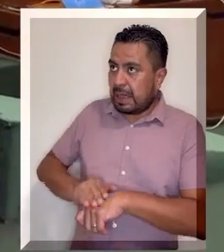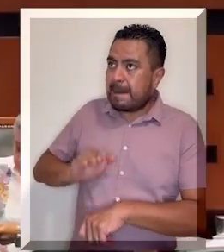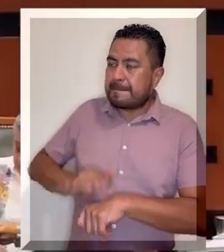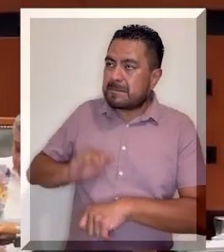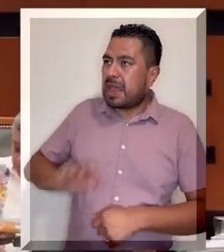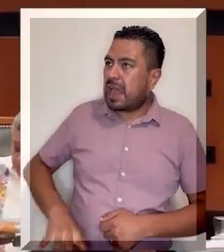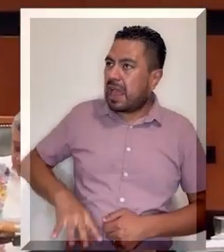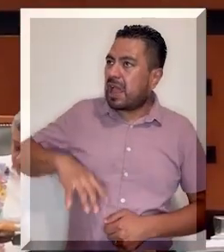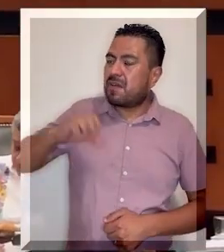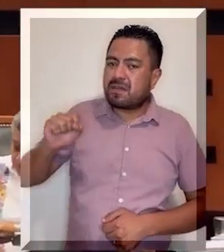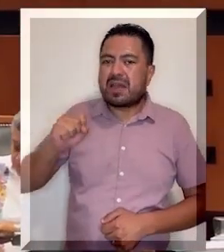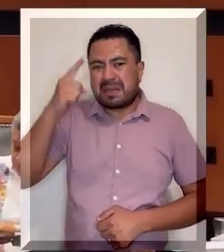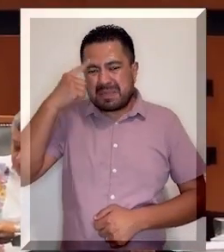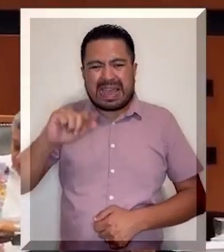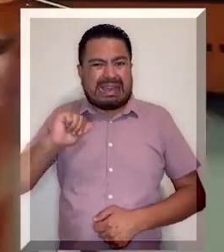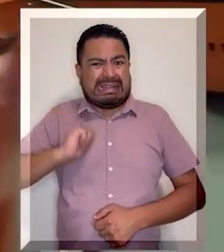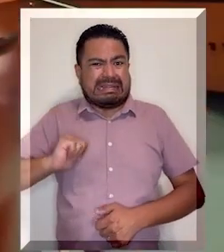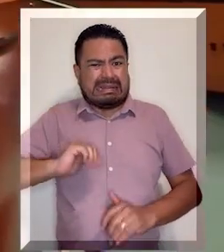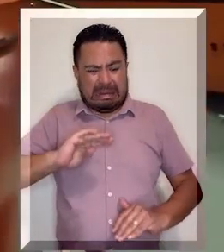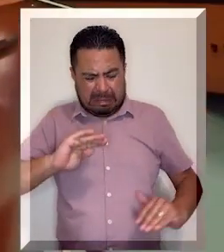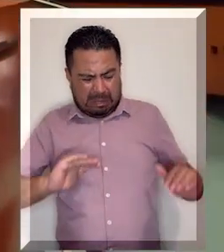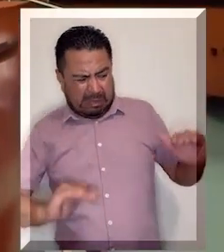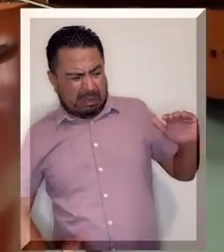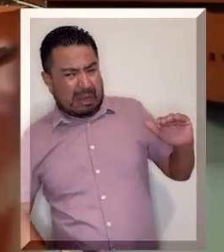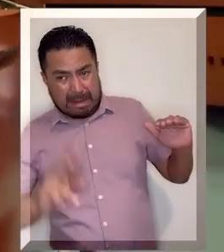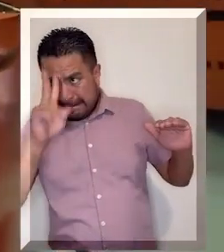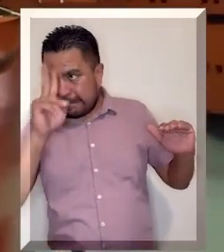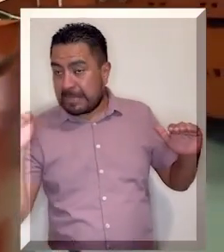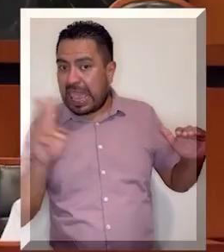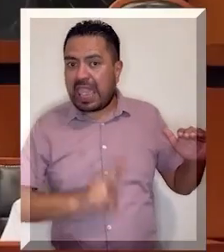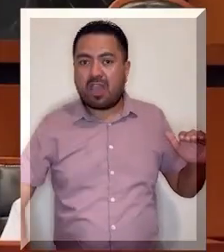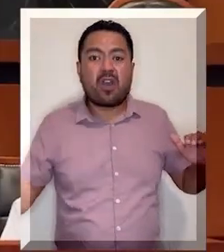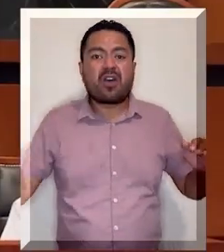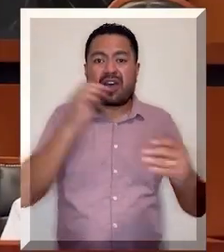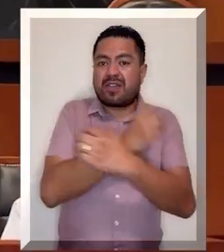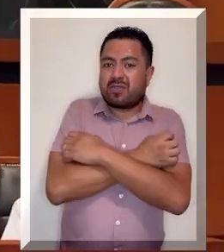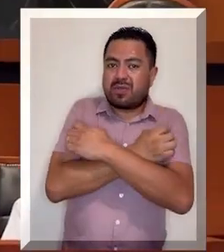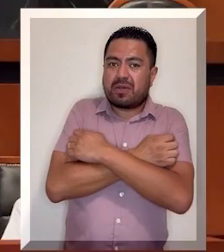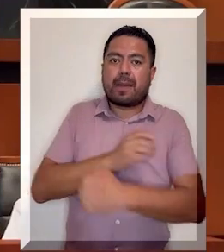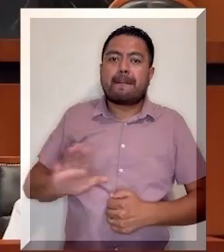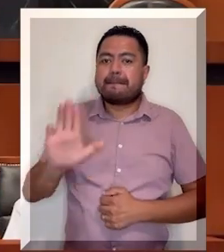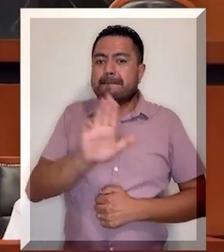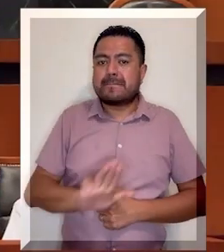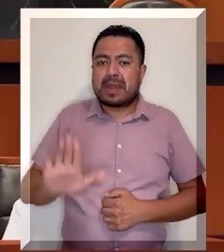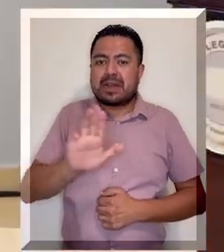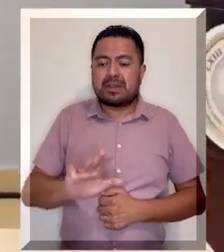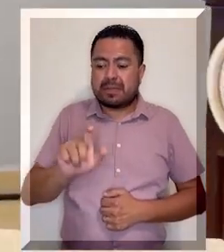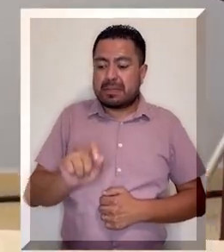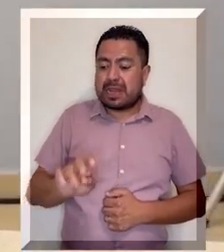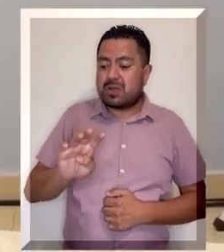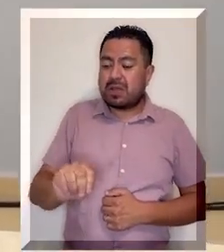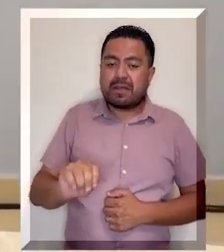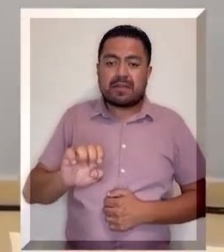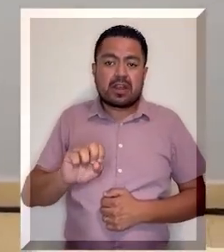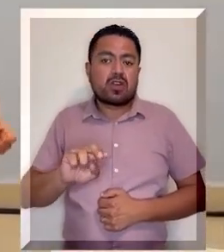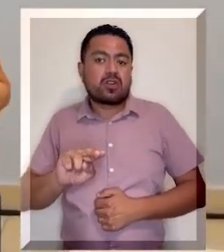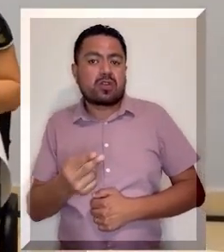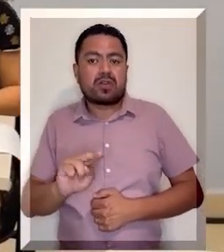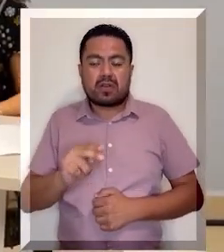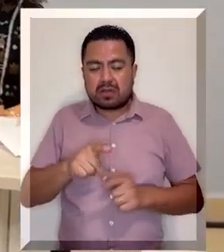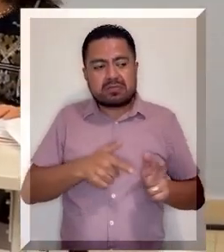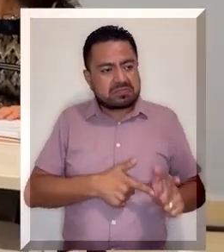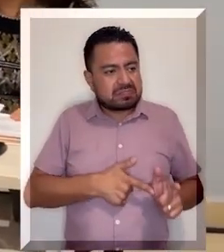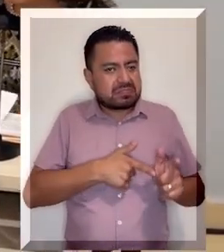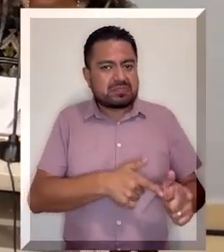le exhortaron a redoblar esfuerzos para sacar a Guerrero del ancestral rezago educativo. En la jornada del miércoles